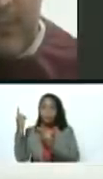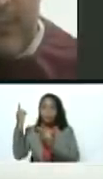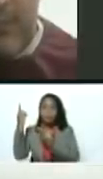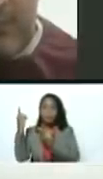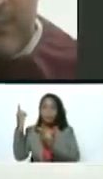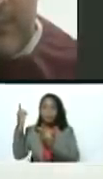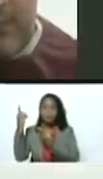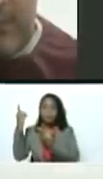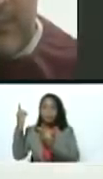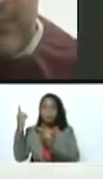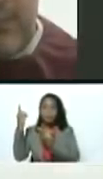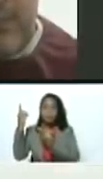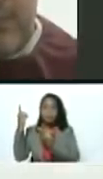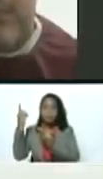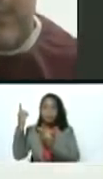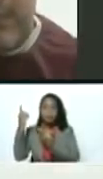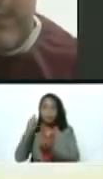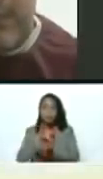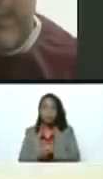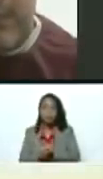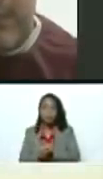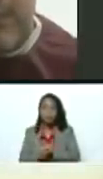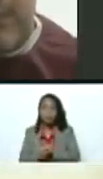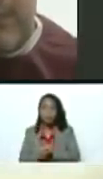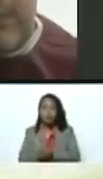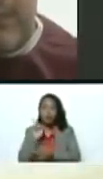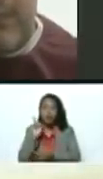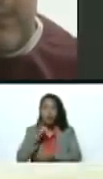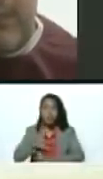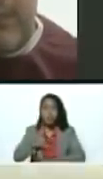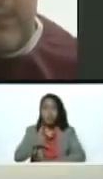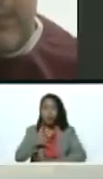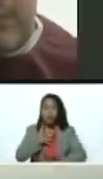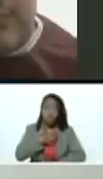Jason, Jason. ¿Estás asintomático, Jason?